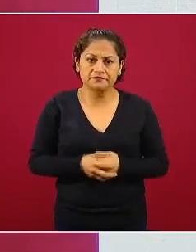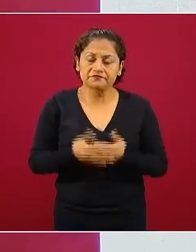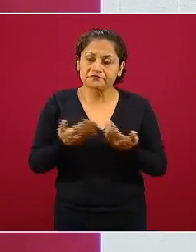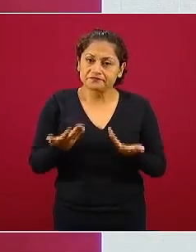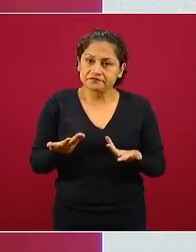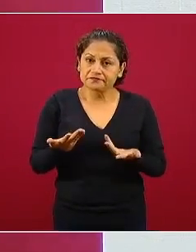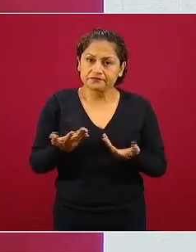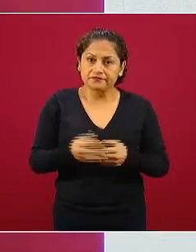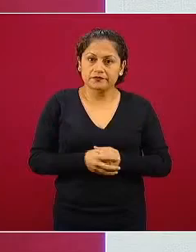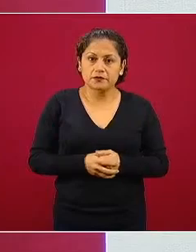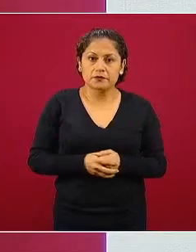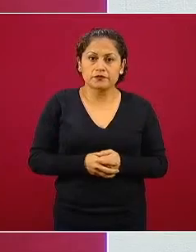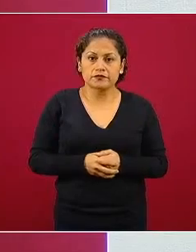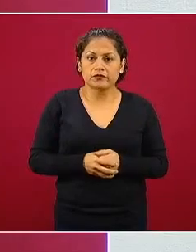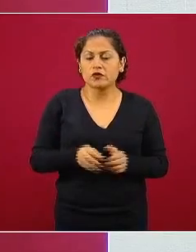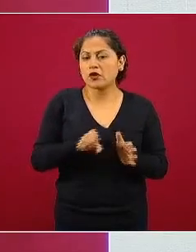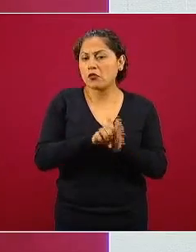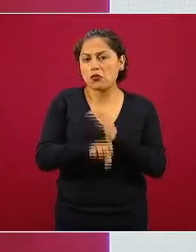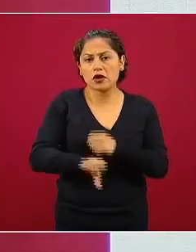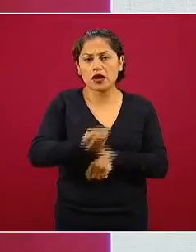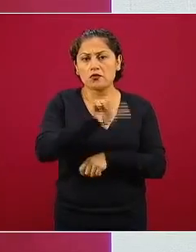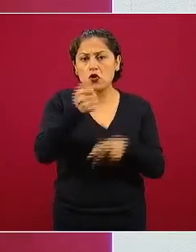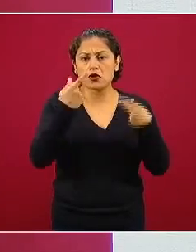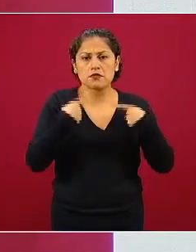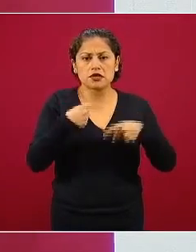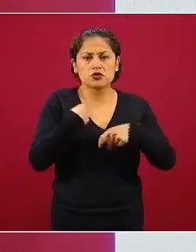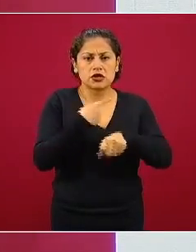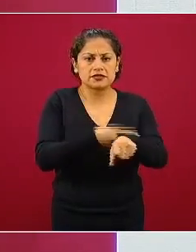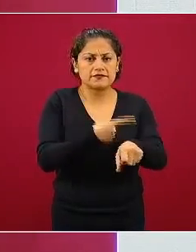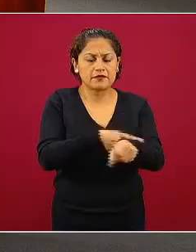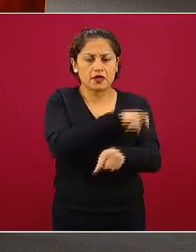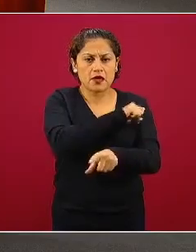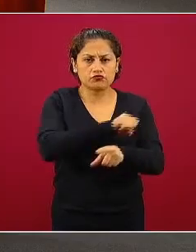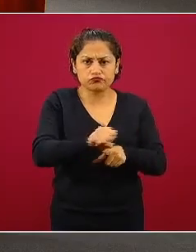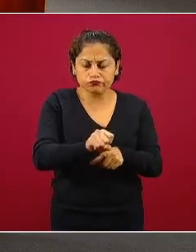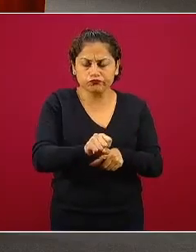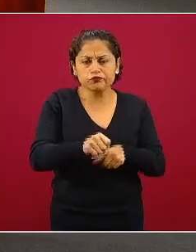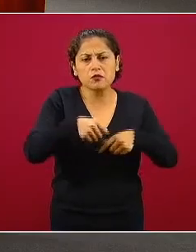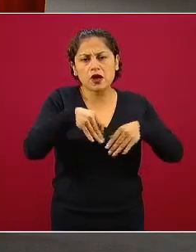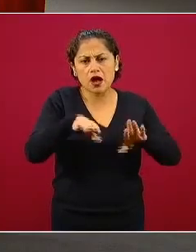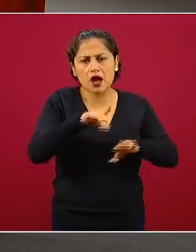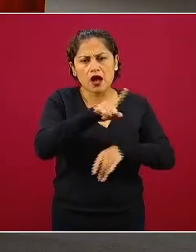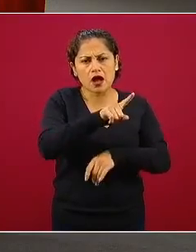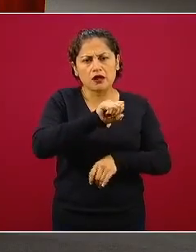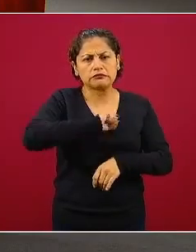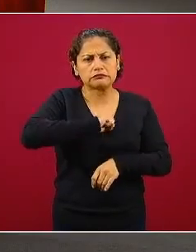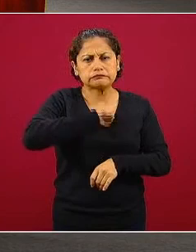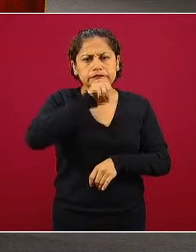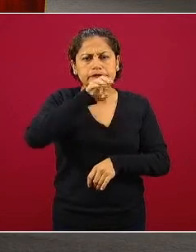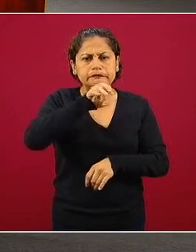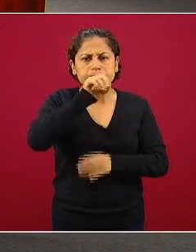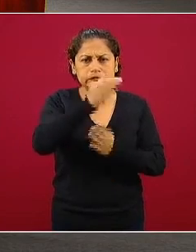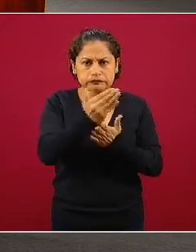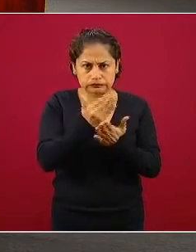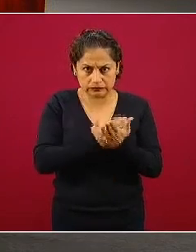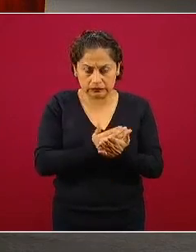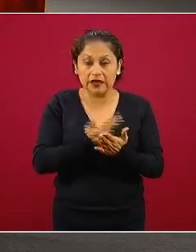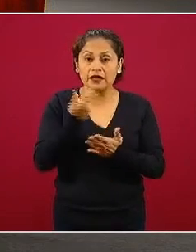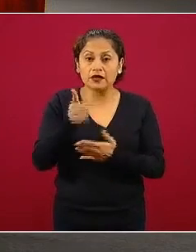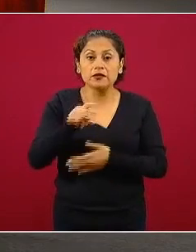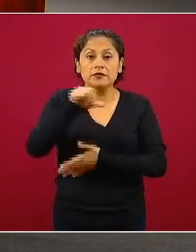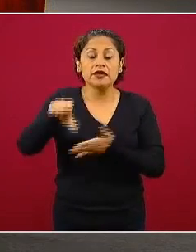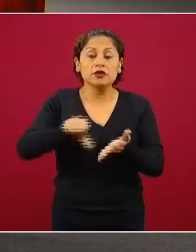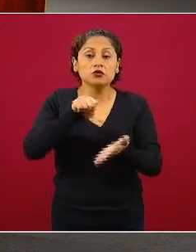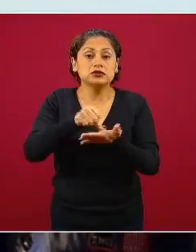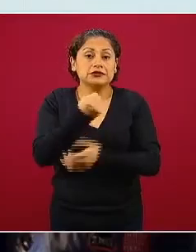comparado con quien tiene una enfermedad leve y por ello las unidades clínicas son un centro de